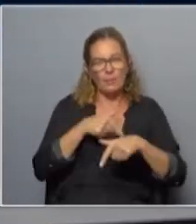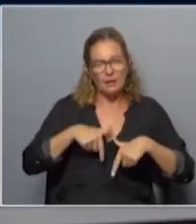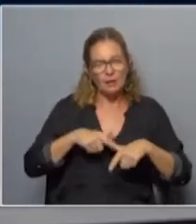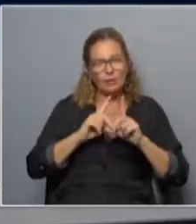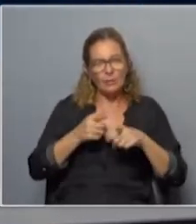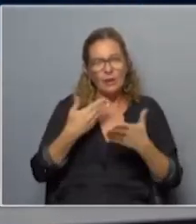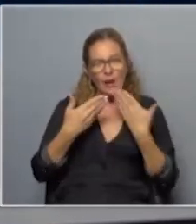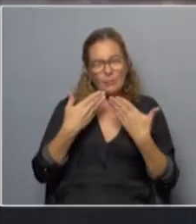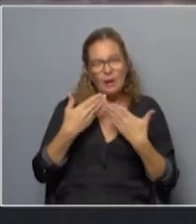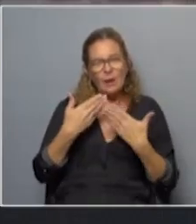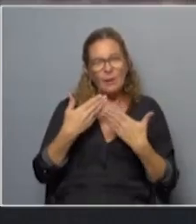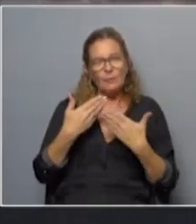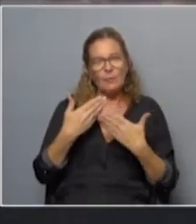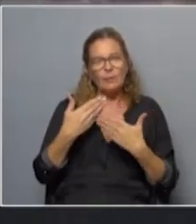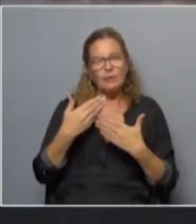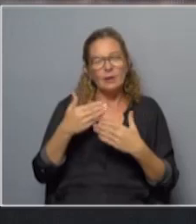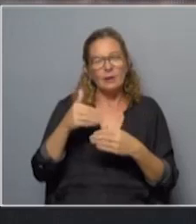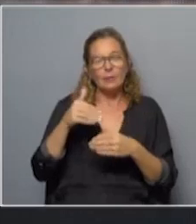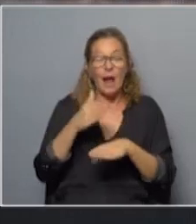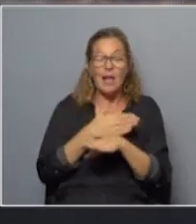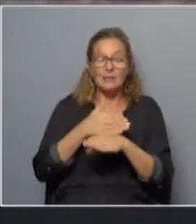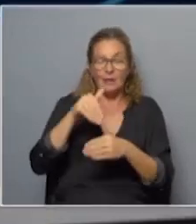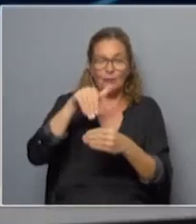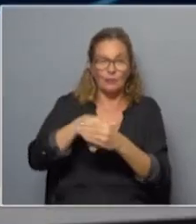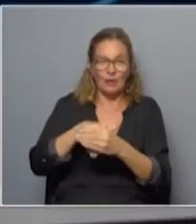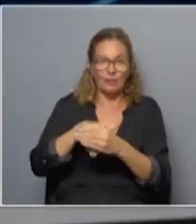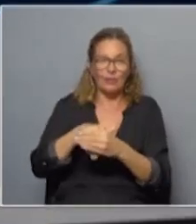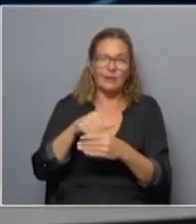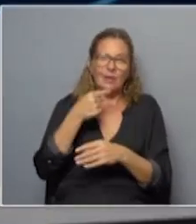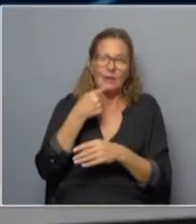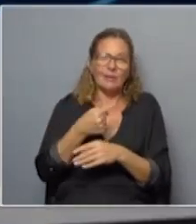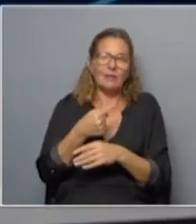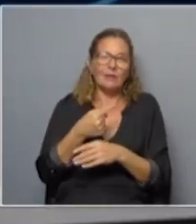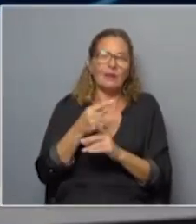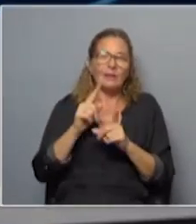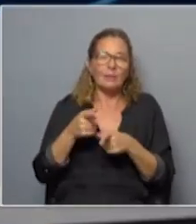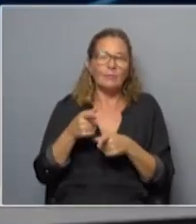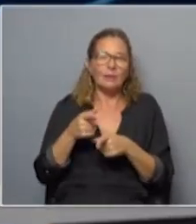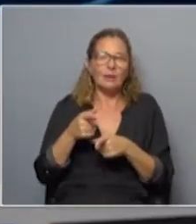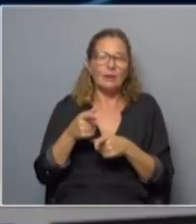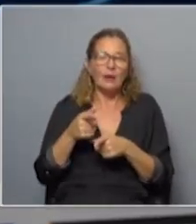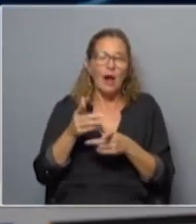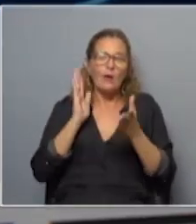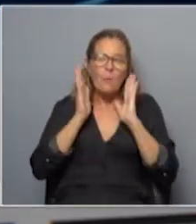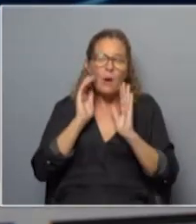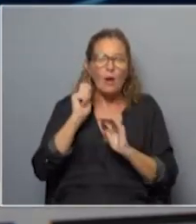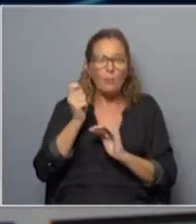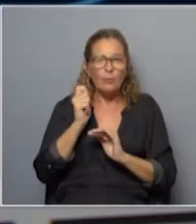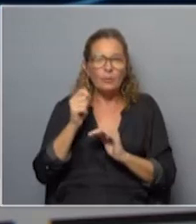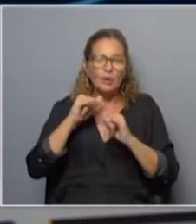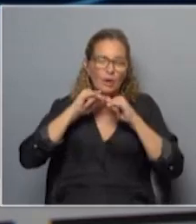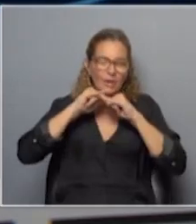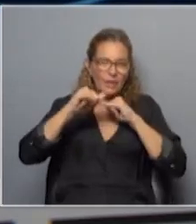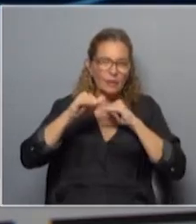mencionabas vos gamba de lo del tufillo electoral pre-referendum que decía cuestionó también a los defensores públicos ante las